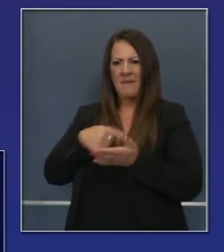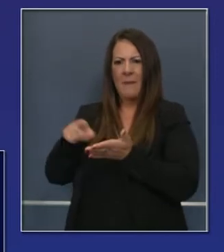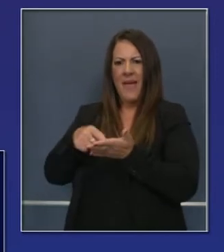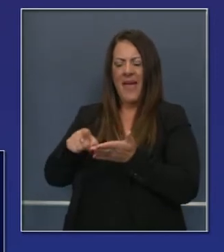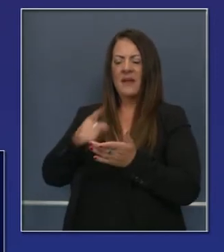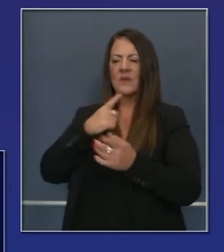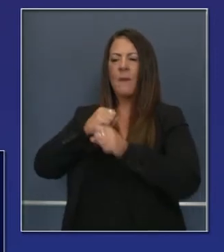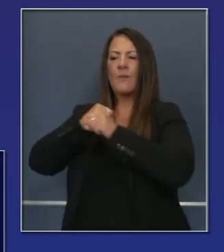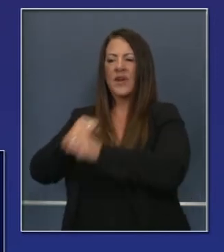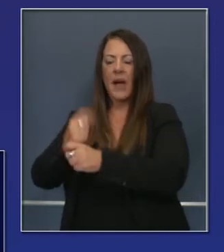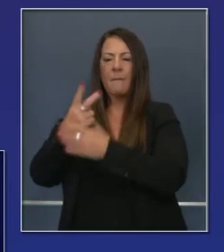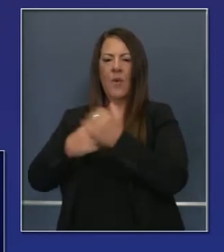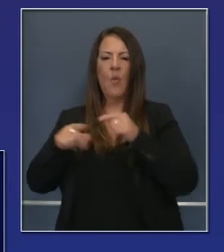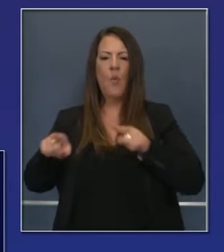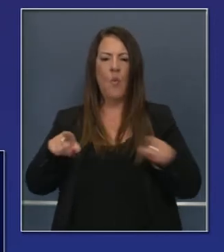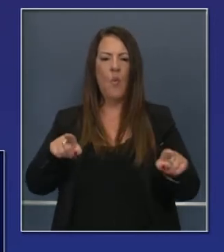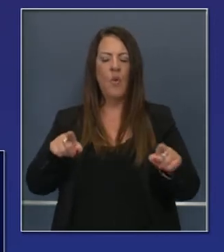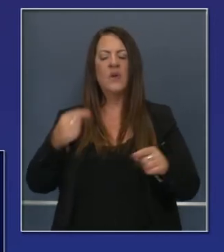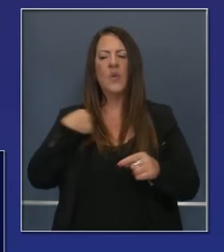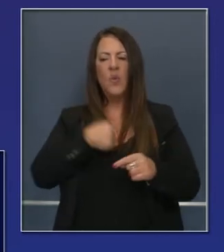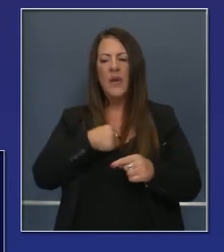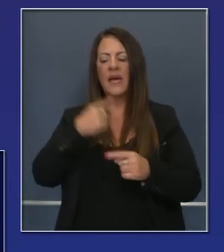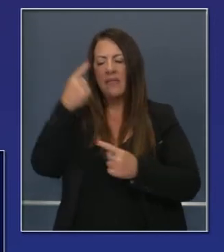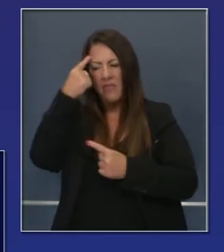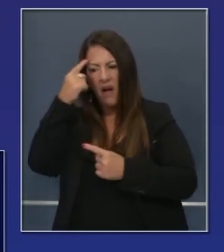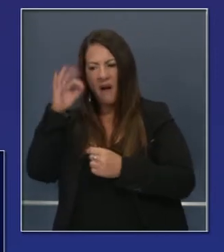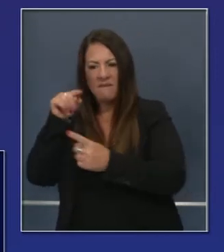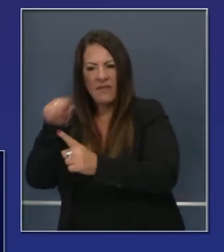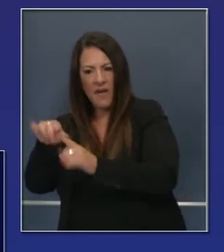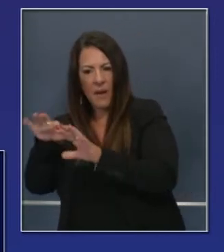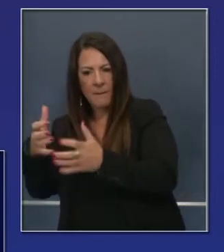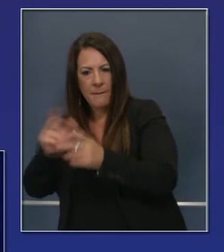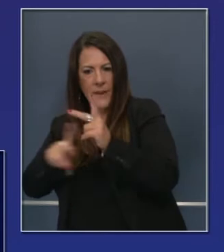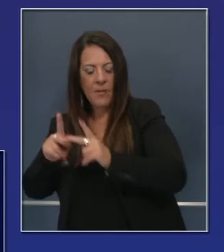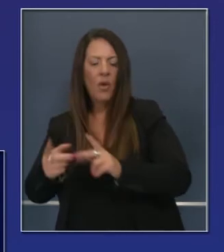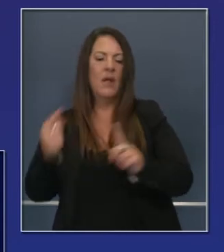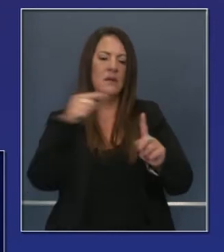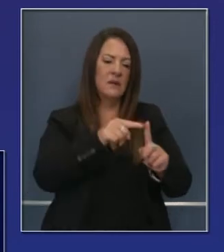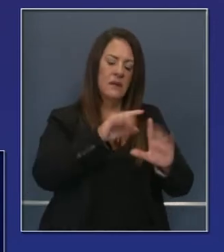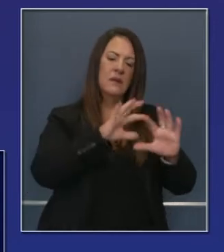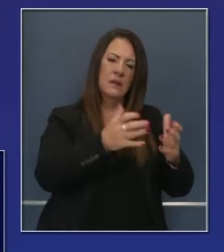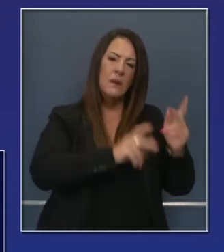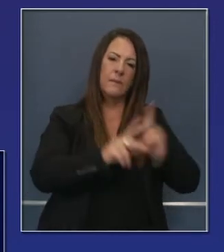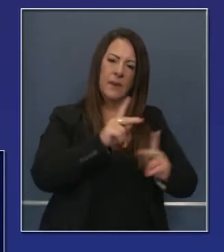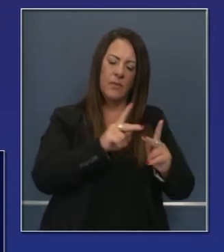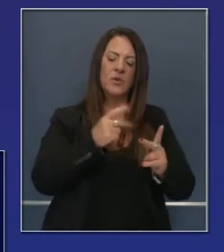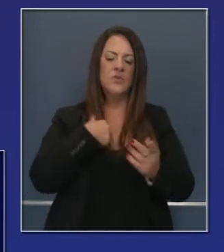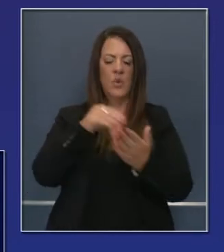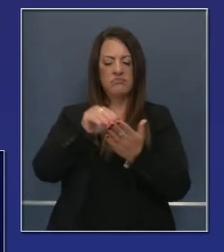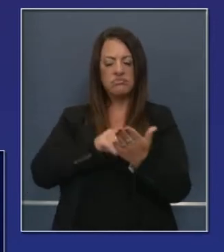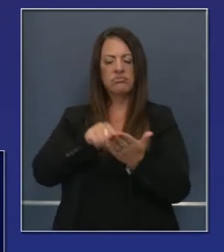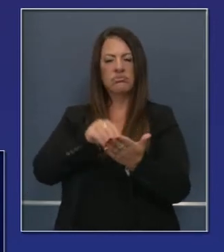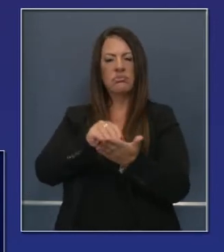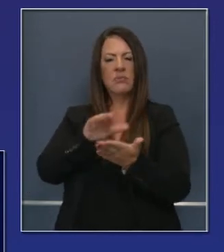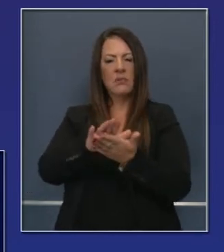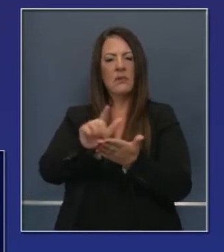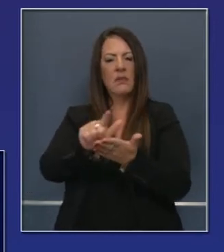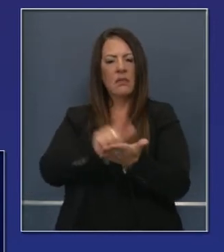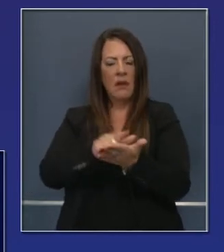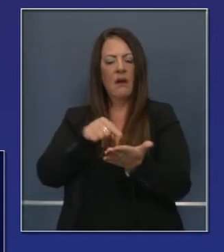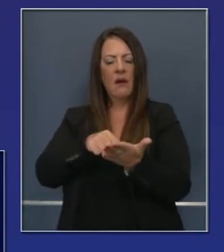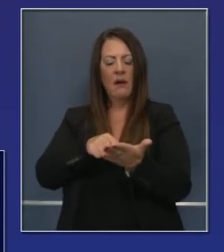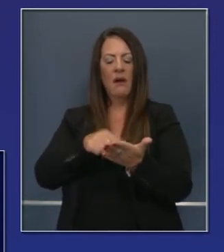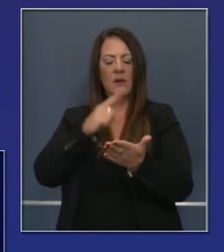hipoteca. De modo que todos nosotros tuvimos que ser considerados y todo esto tiene que ver con protección, liquidaciones